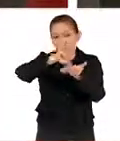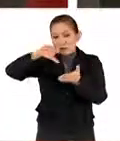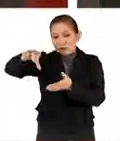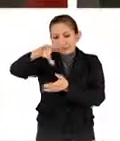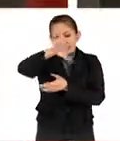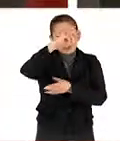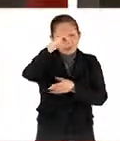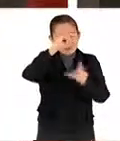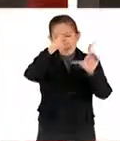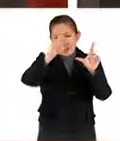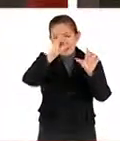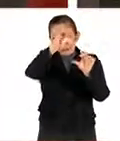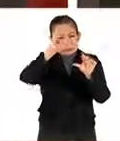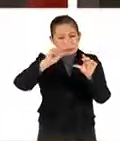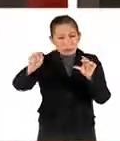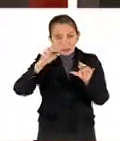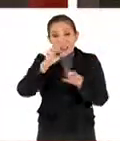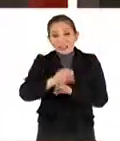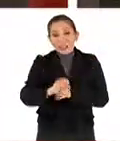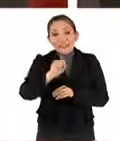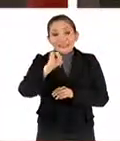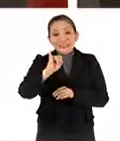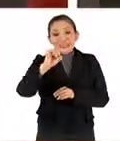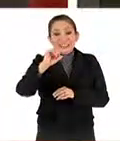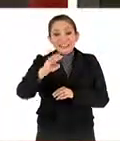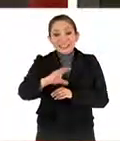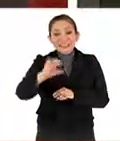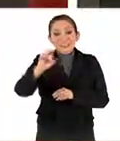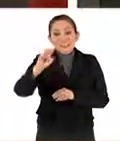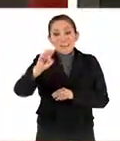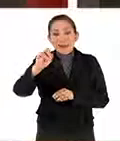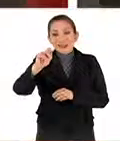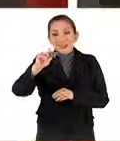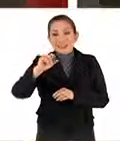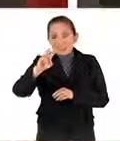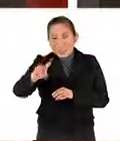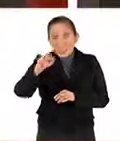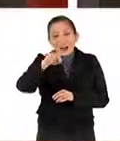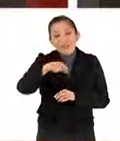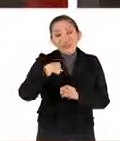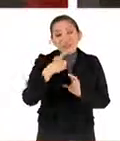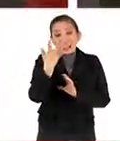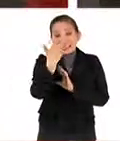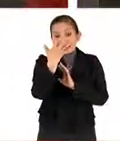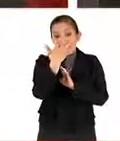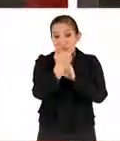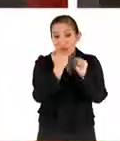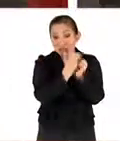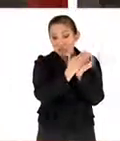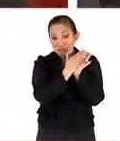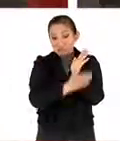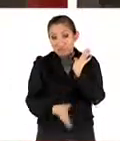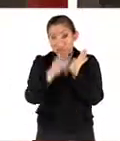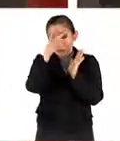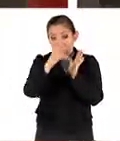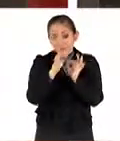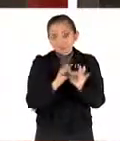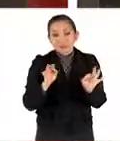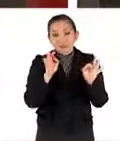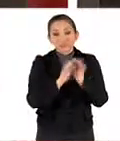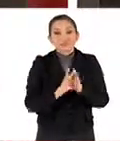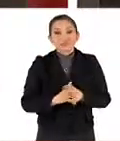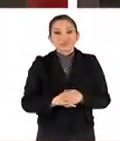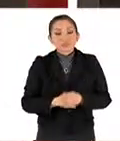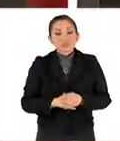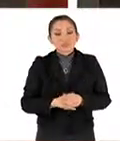el país, pero creo que sí, el CIMBESTAP ha sido muy relevante, tal vez en los últimos 50 años en el país. Así